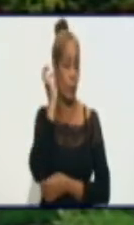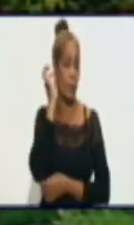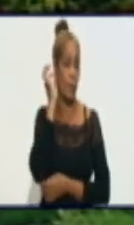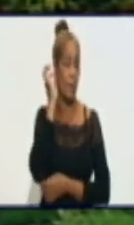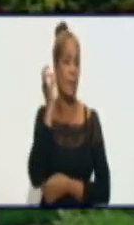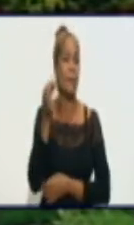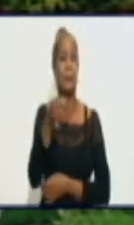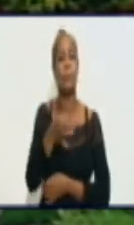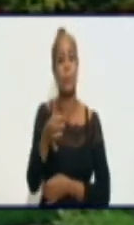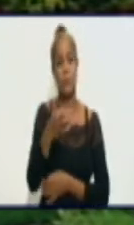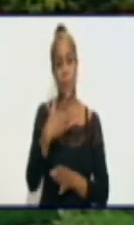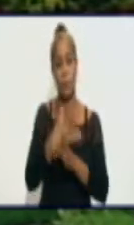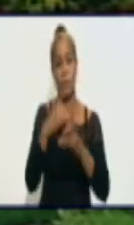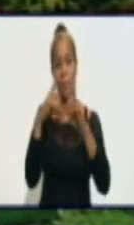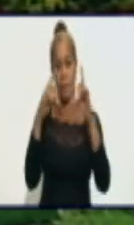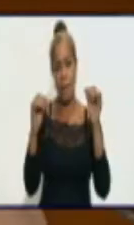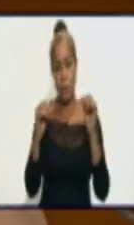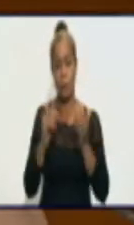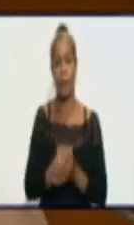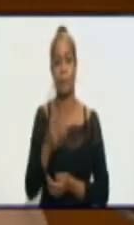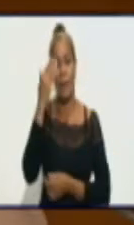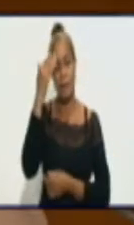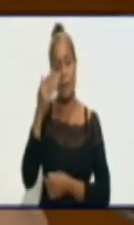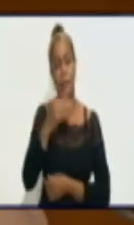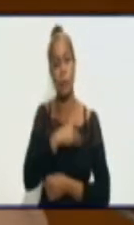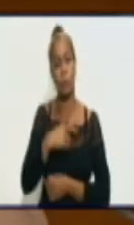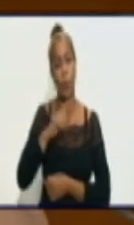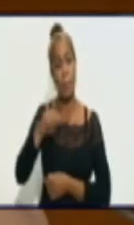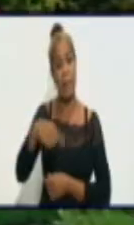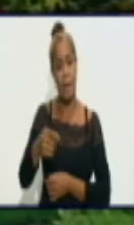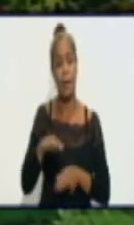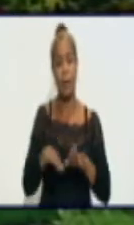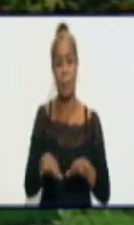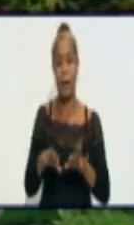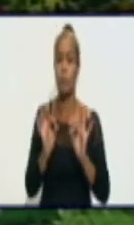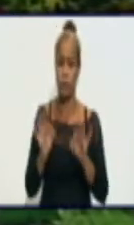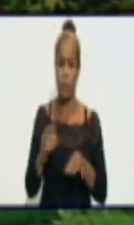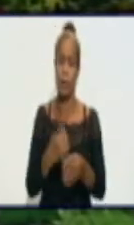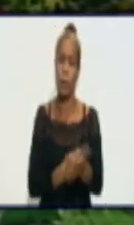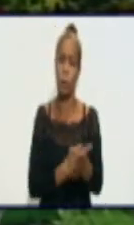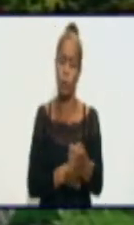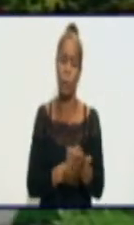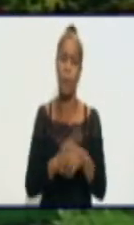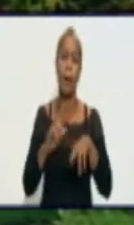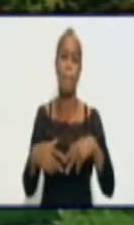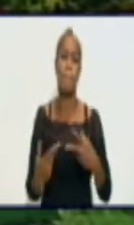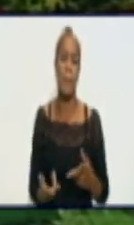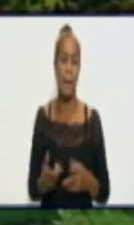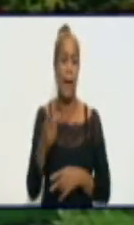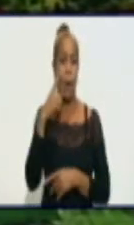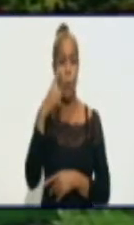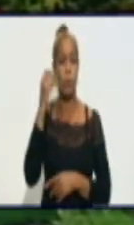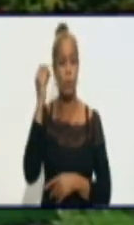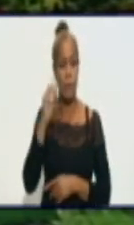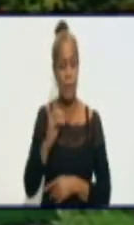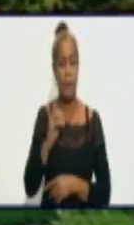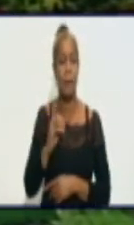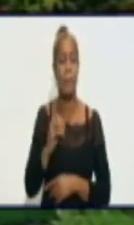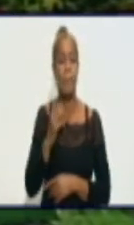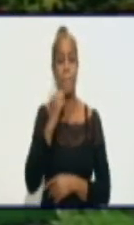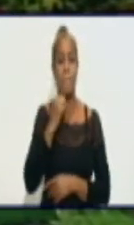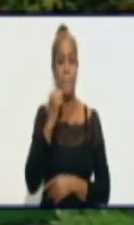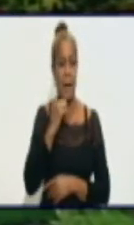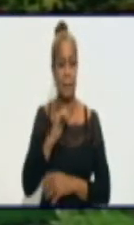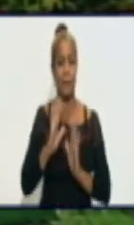en el municipio de Medialuna. Gracias, doctora. La estaremos esperando mañana, como ya es habitual, para conocer más sobre la situación epidemiológica de nuestro